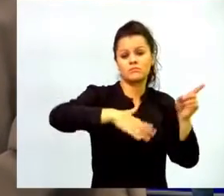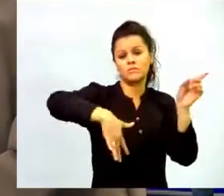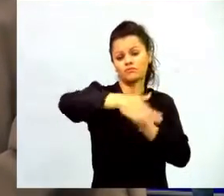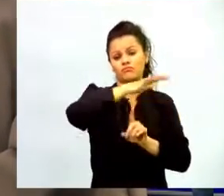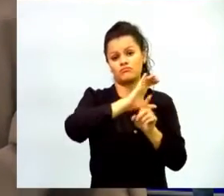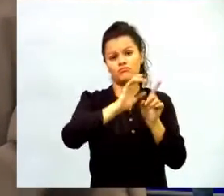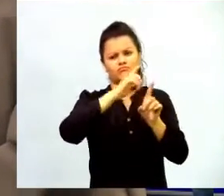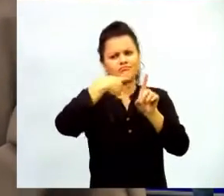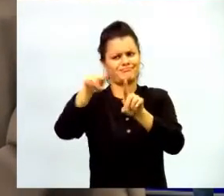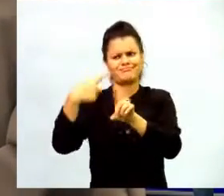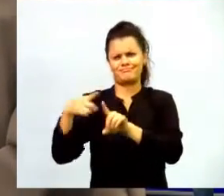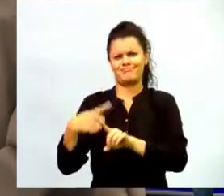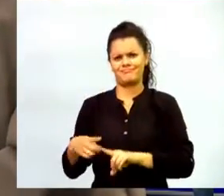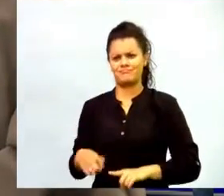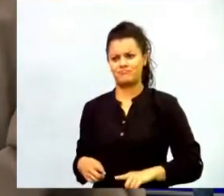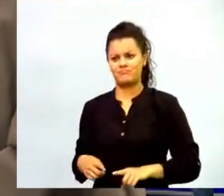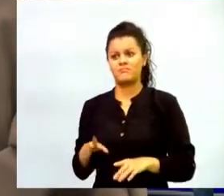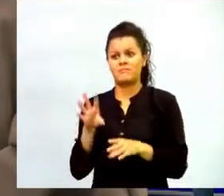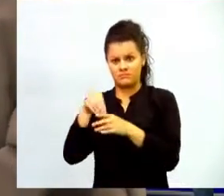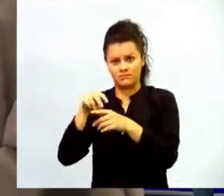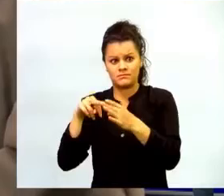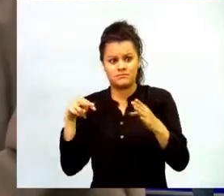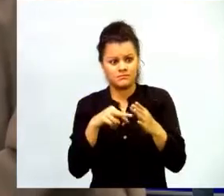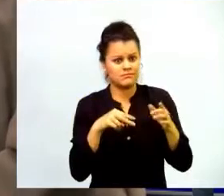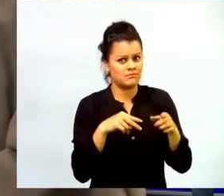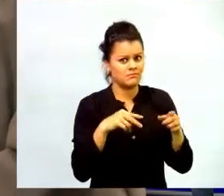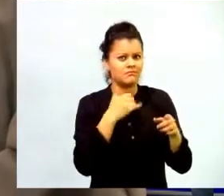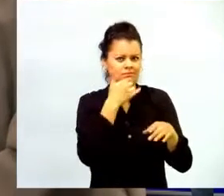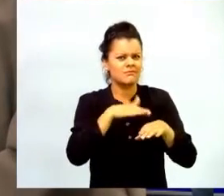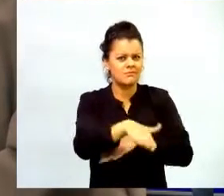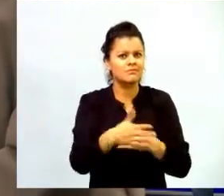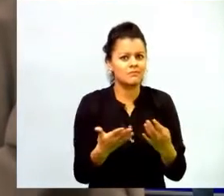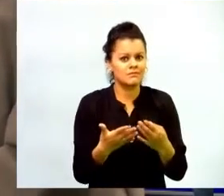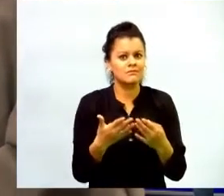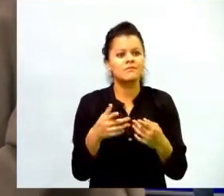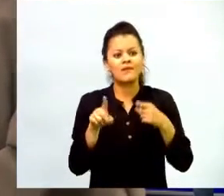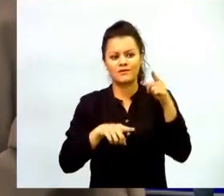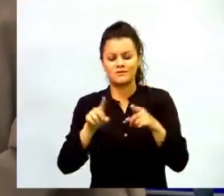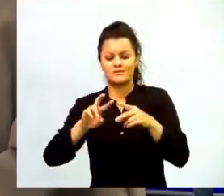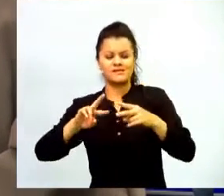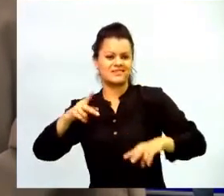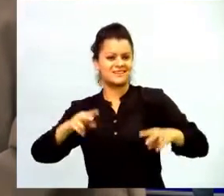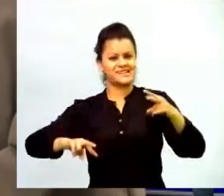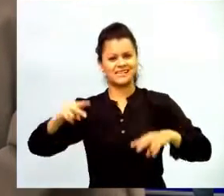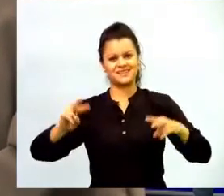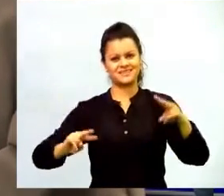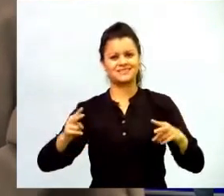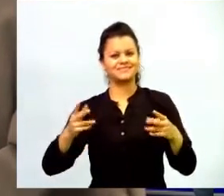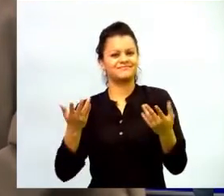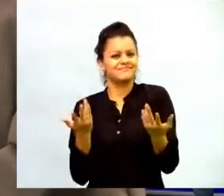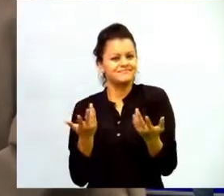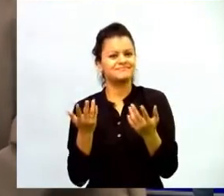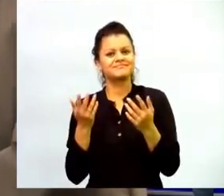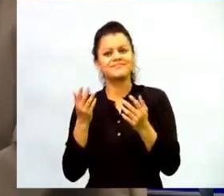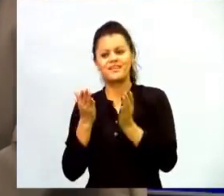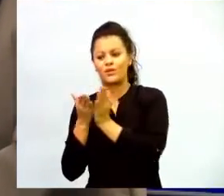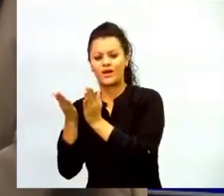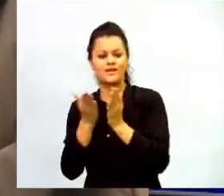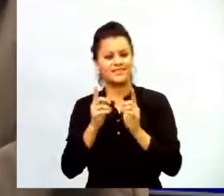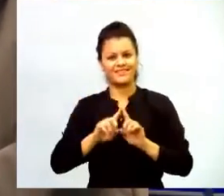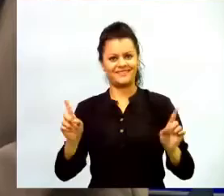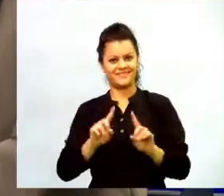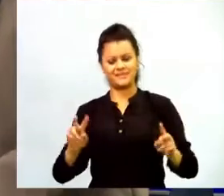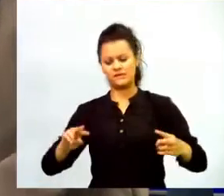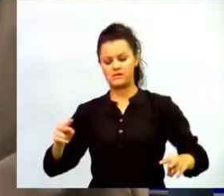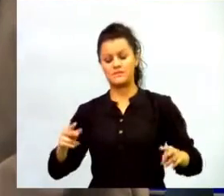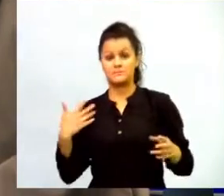que son diversos que están cruzados por profundas desigualdades educativas en donde las tecnologías como bien pueden contribuir